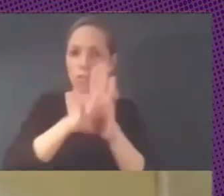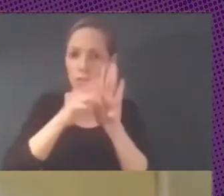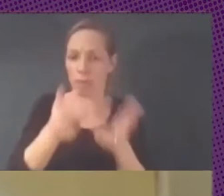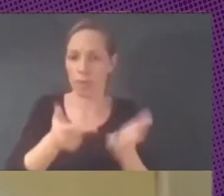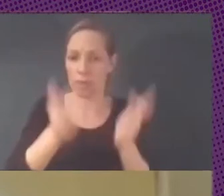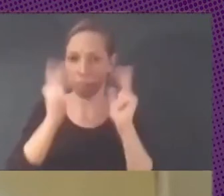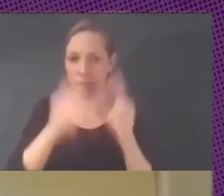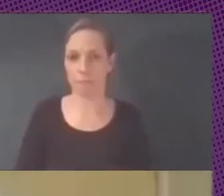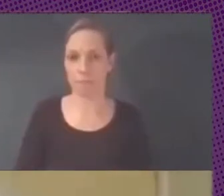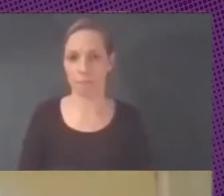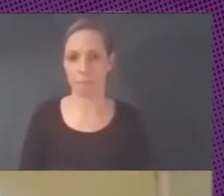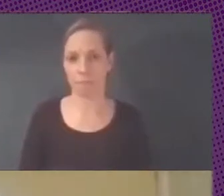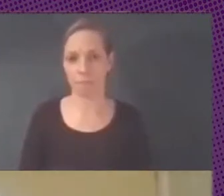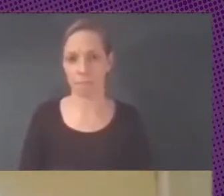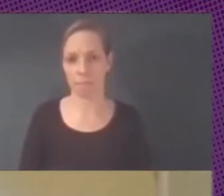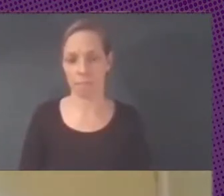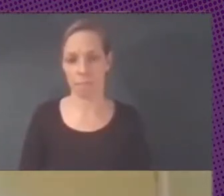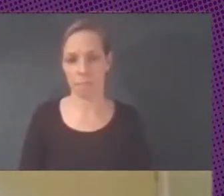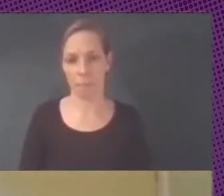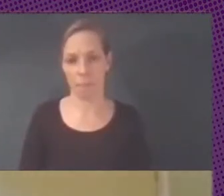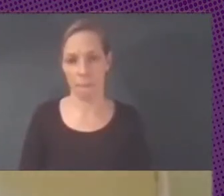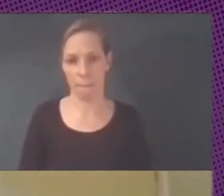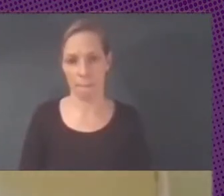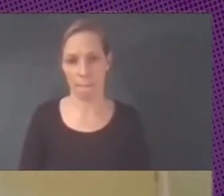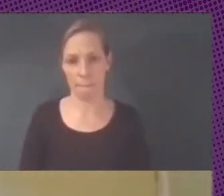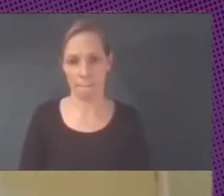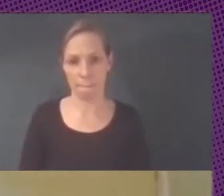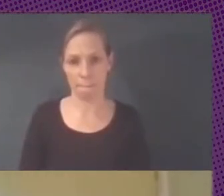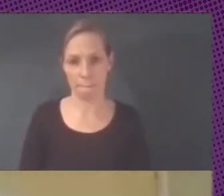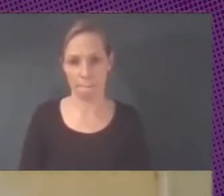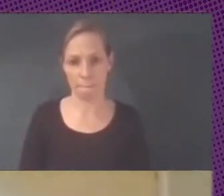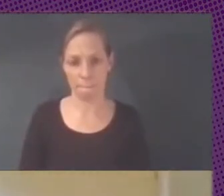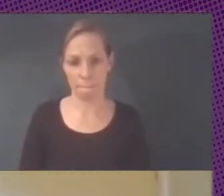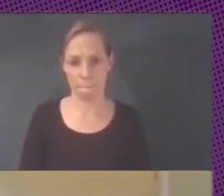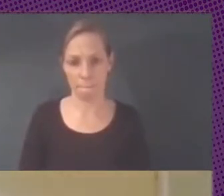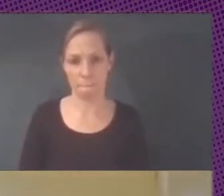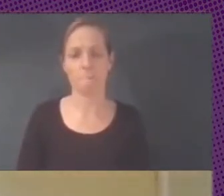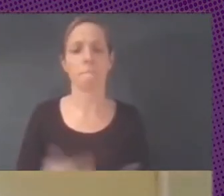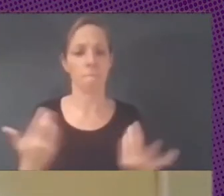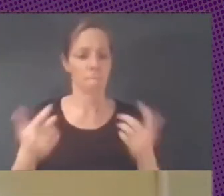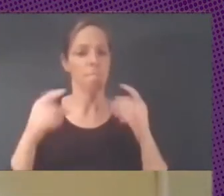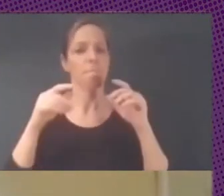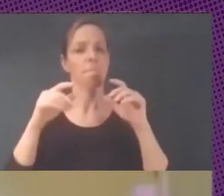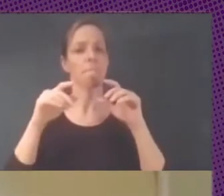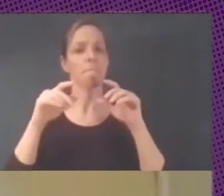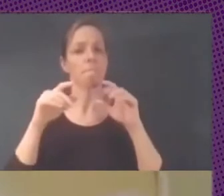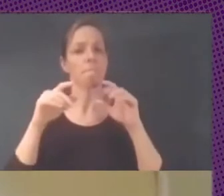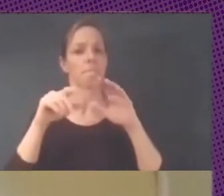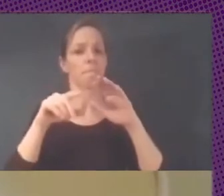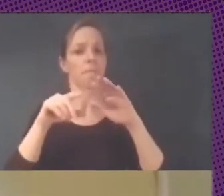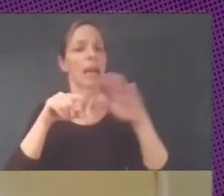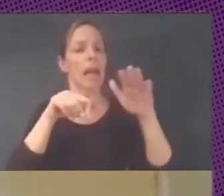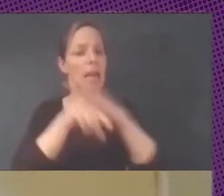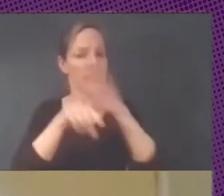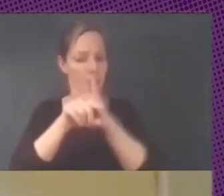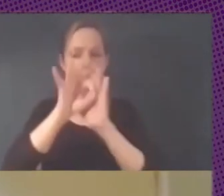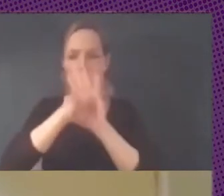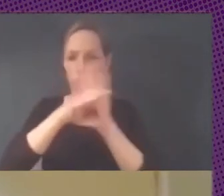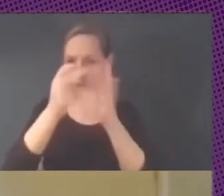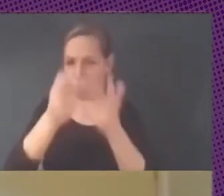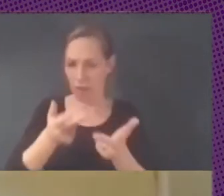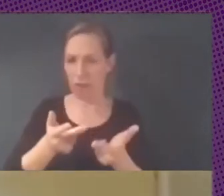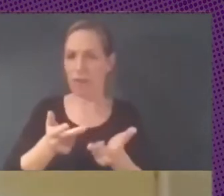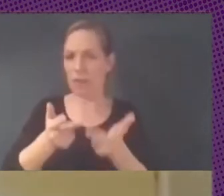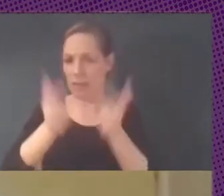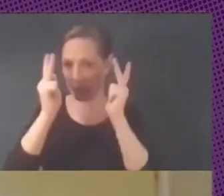al revés de hablar acerca de la cuestión del software libre la adopción del software libre esto pienso